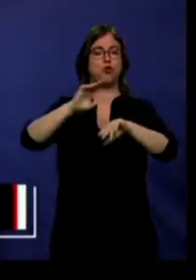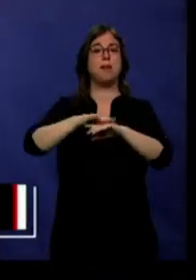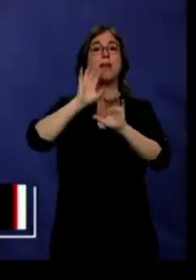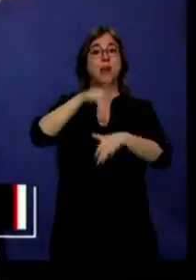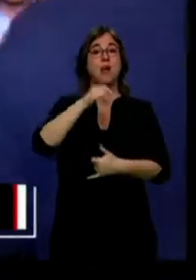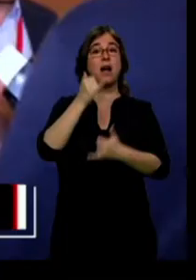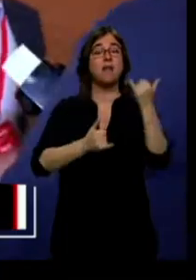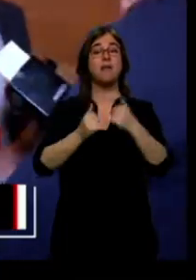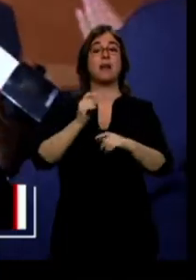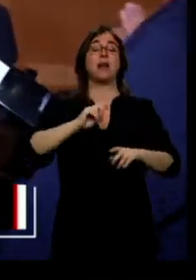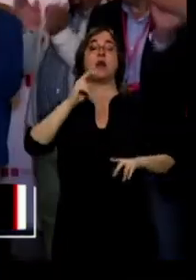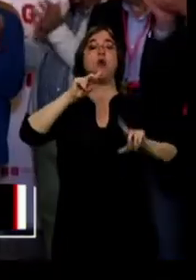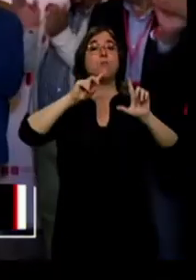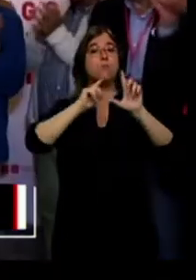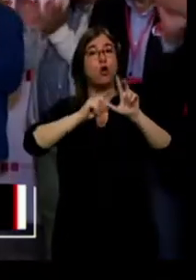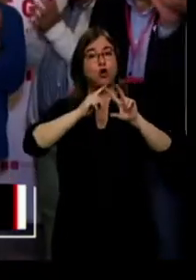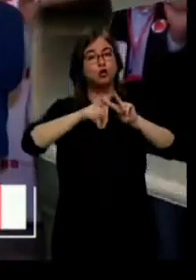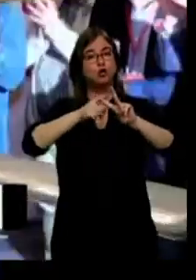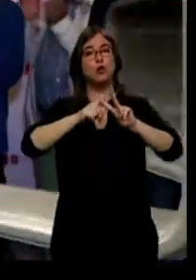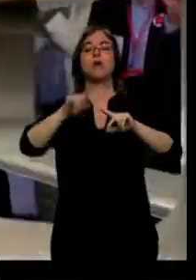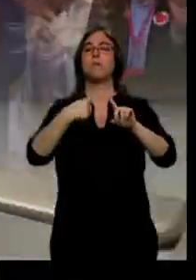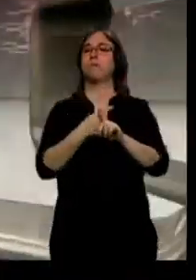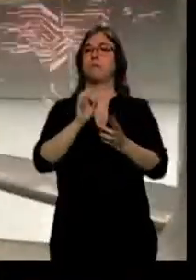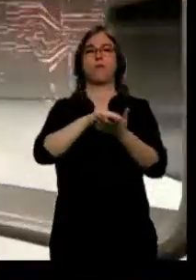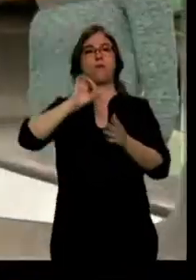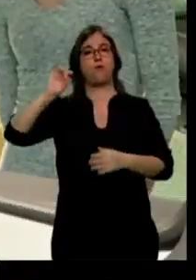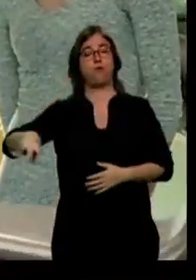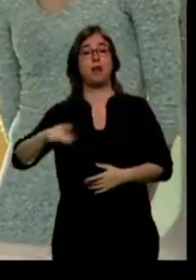Ayuntamiento. En Segovia, Ciudadanos se queda sin el concejal que alegaba.